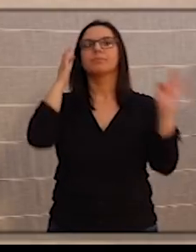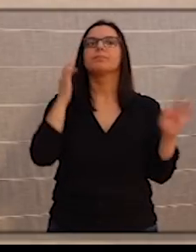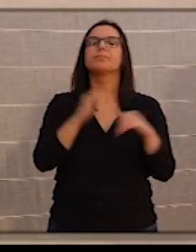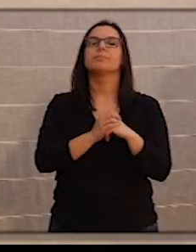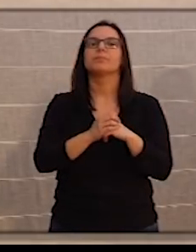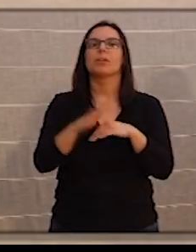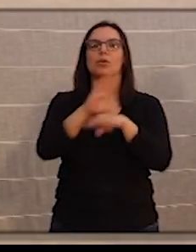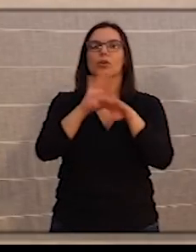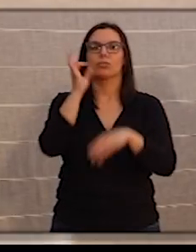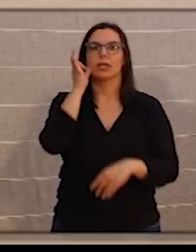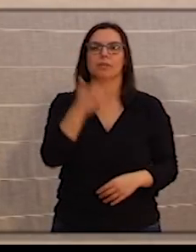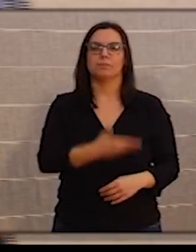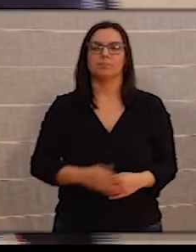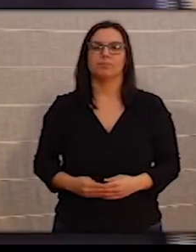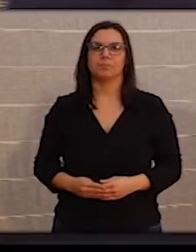consejera.